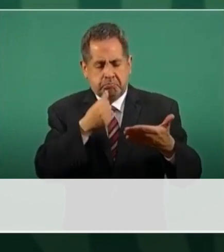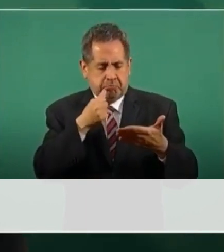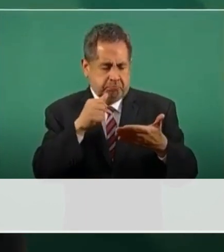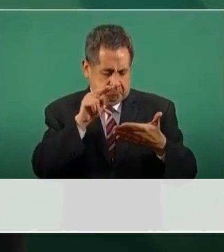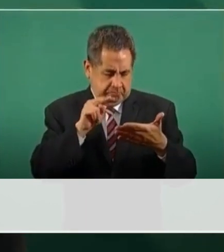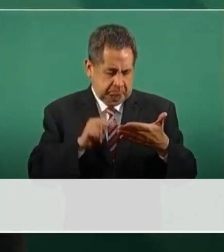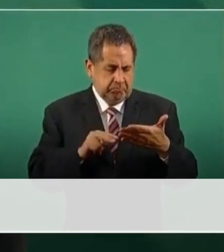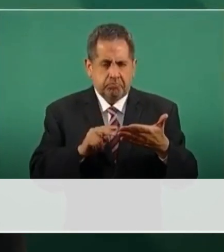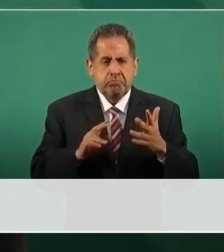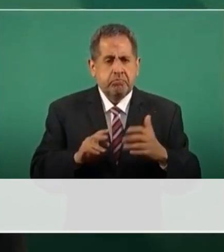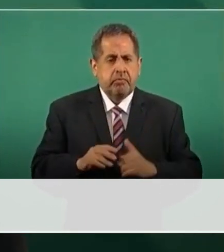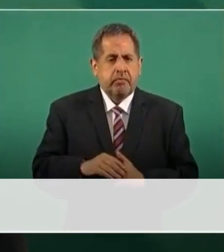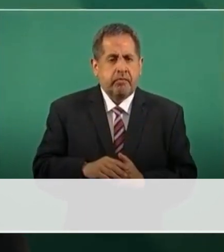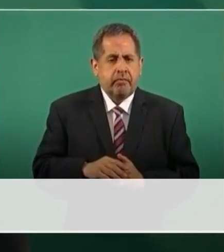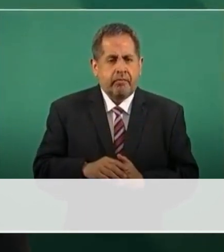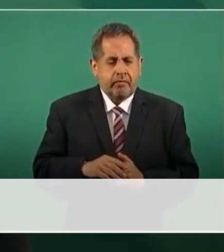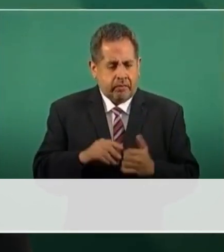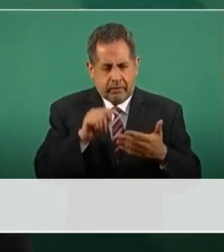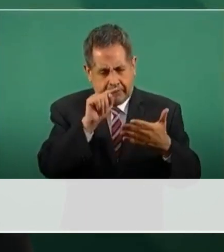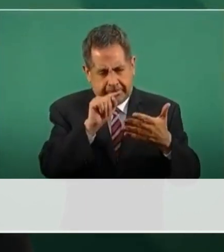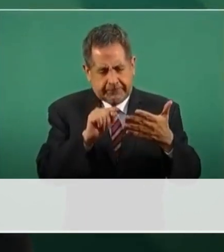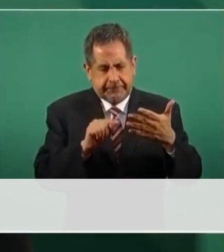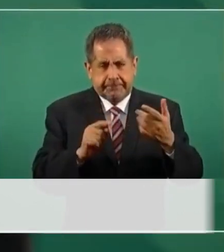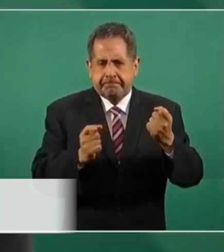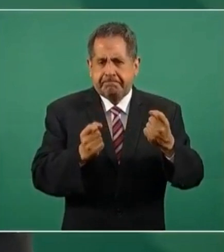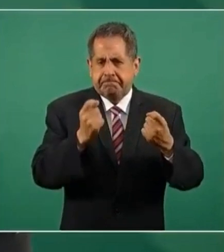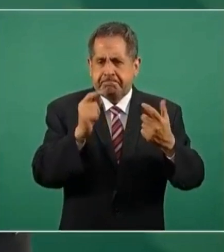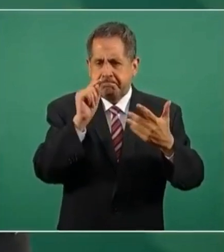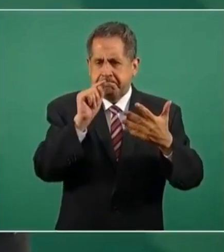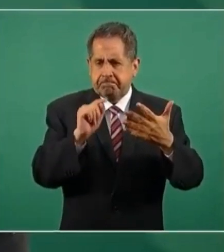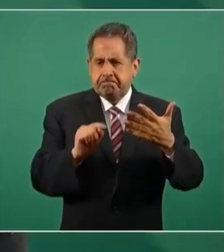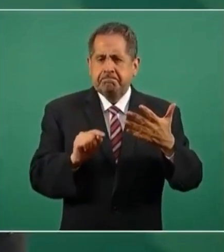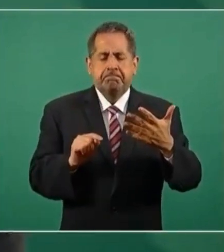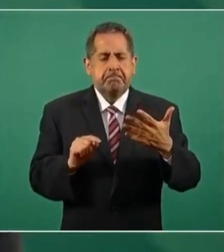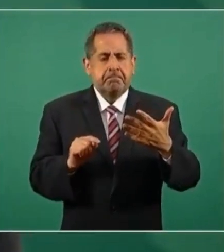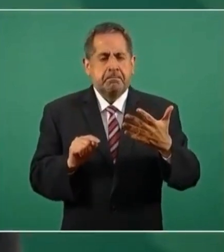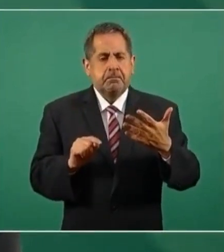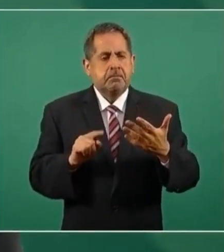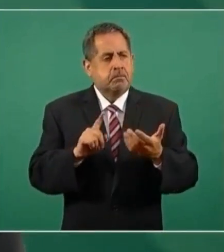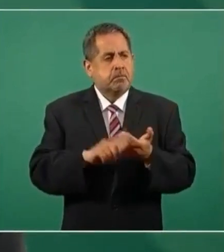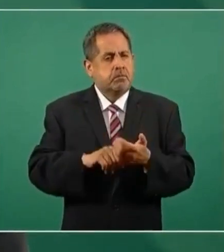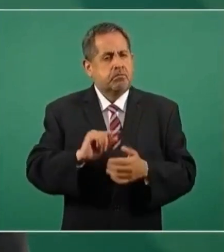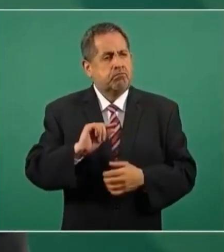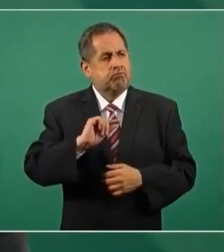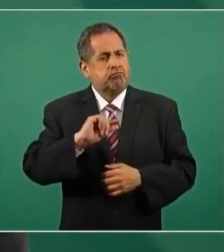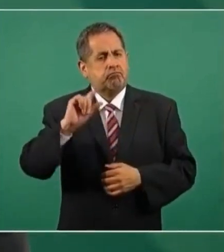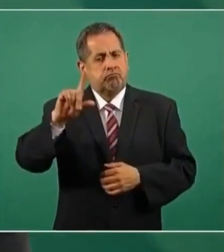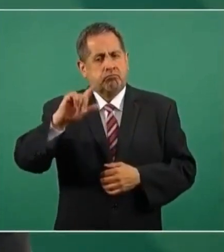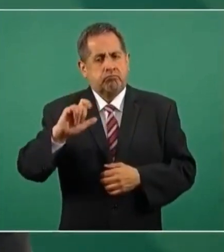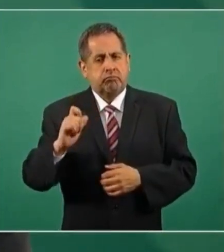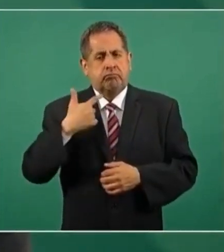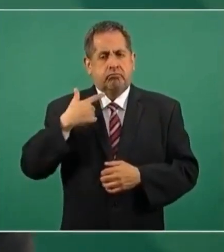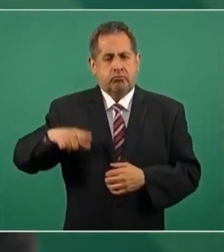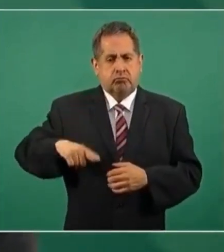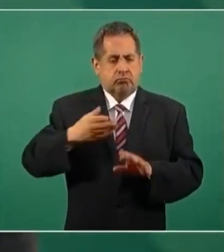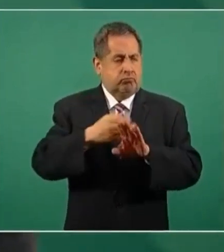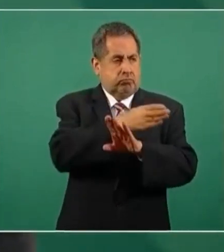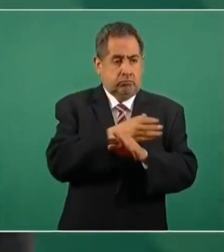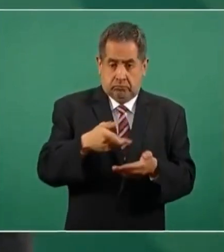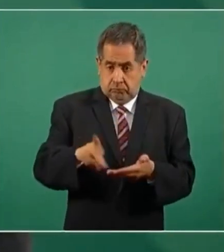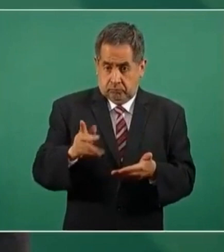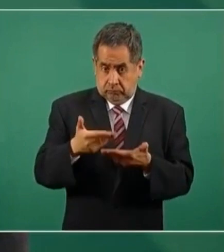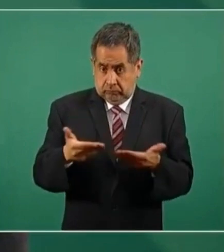algunos funcionarios del gobierno anterior, pero ahora no.